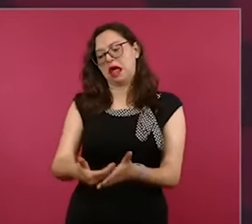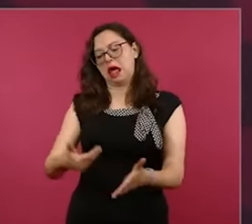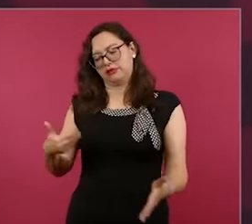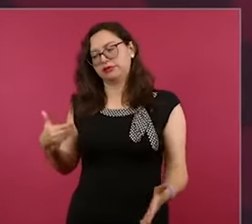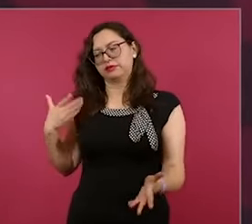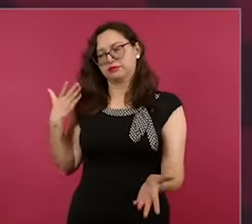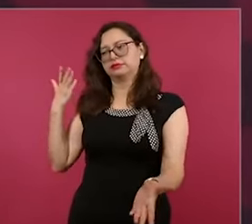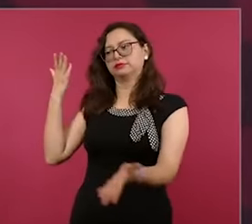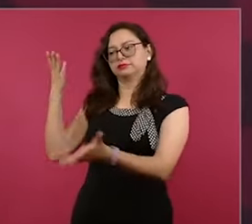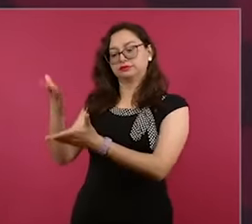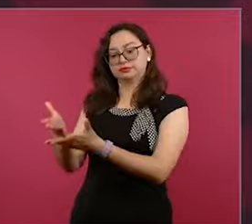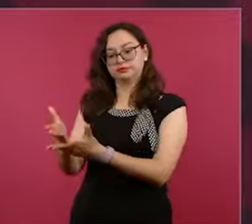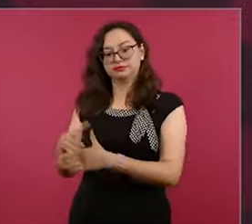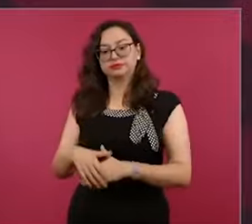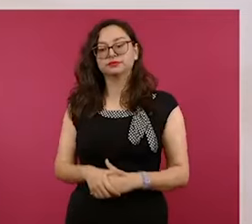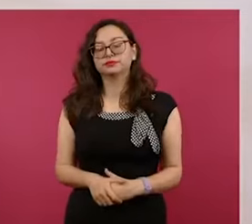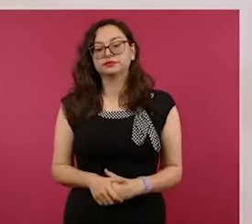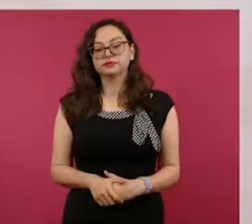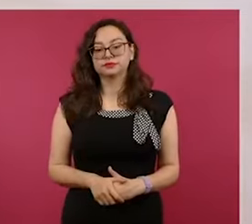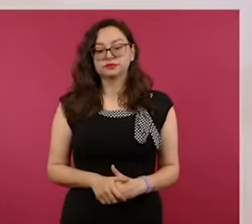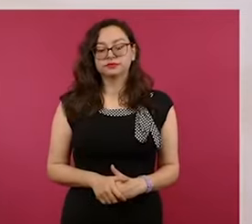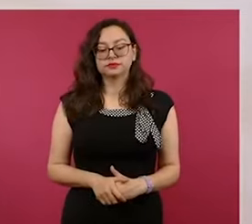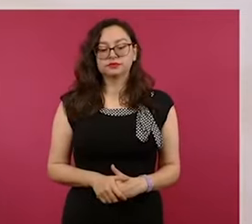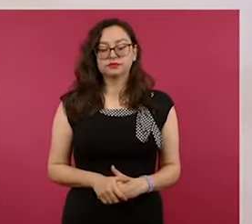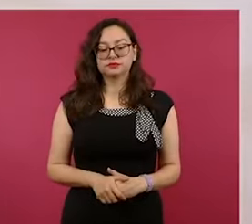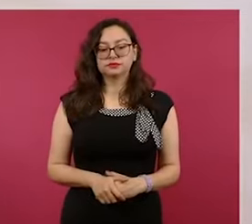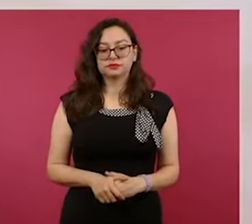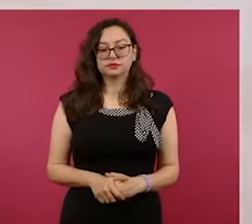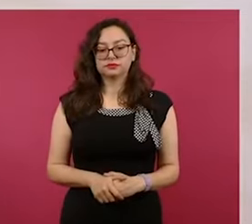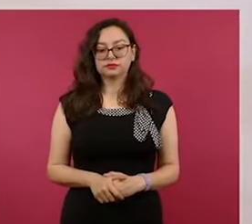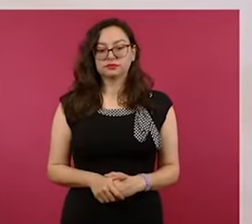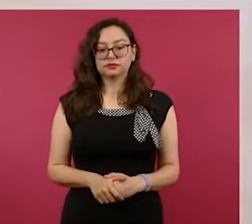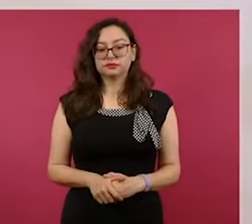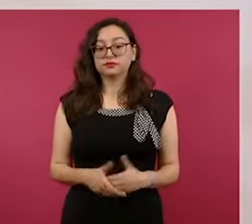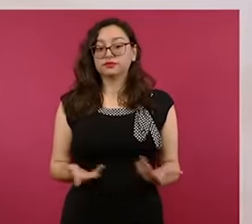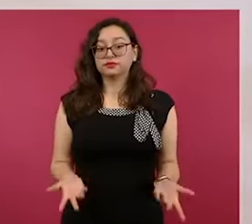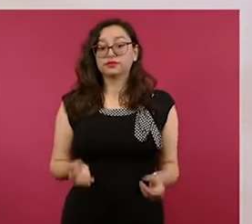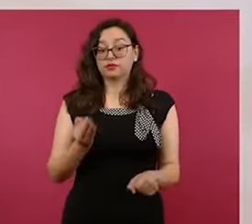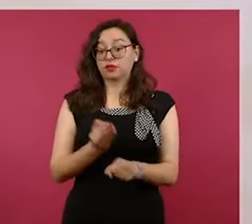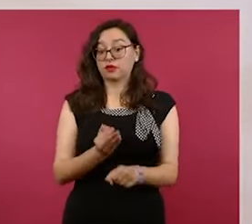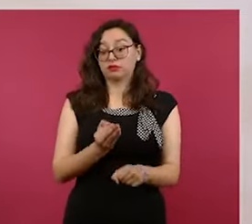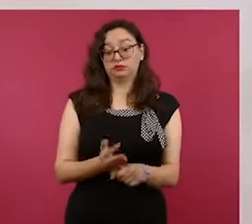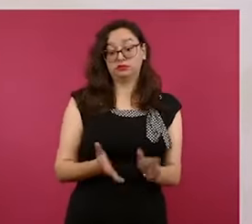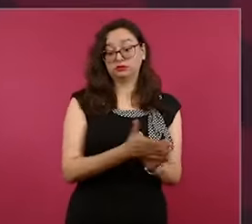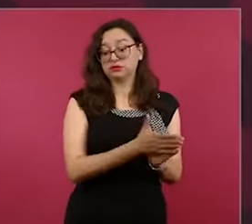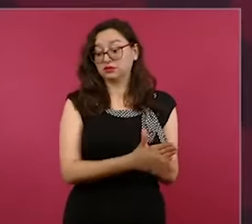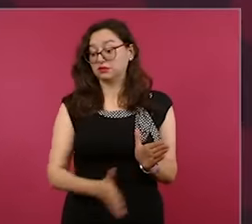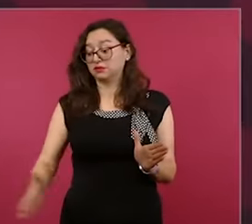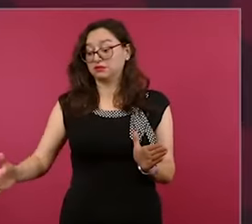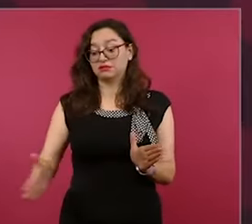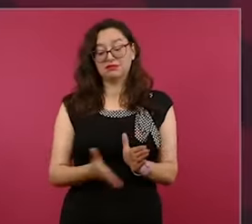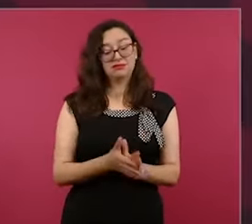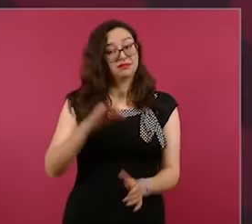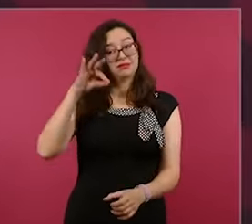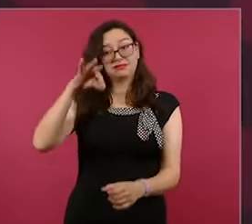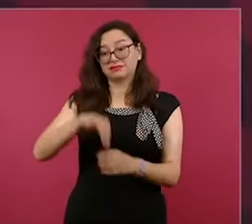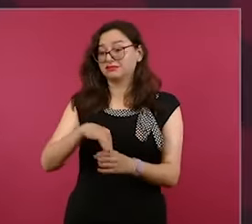cuidando todo lo relacionado con la veda electoral,